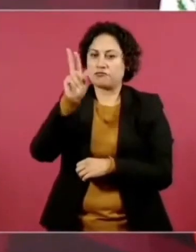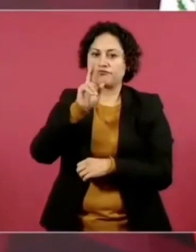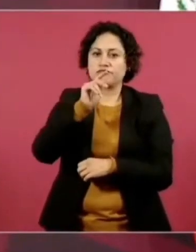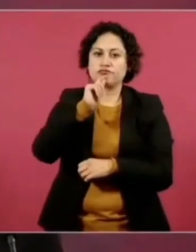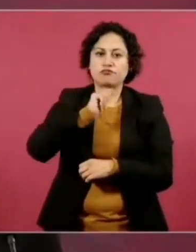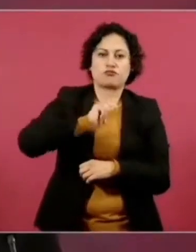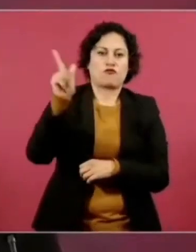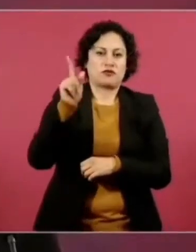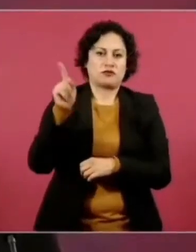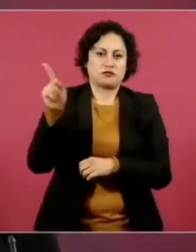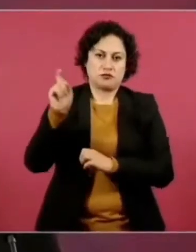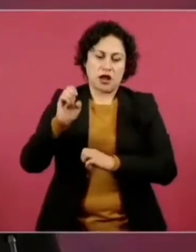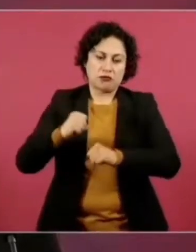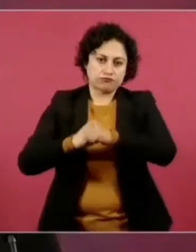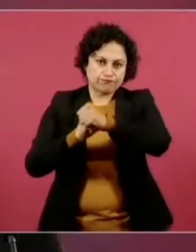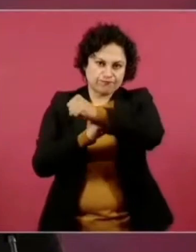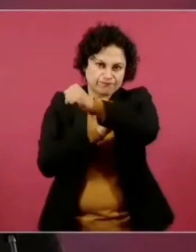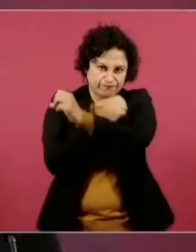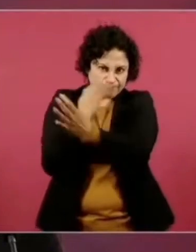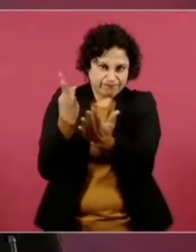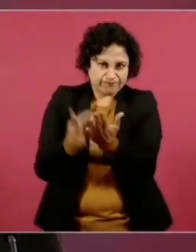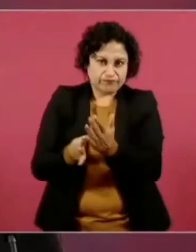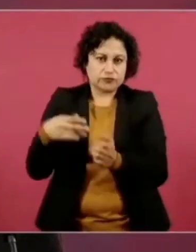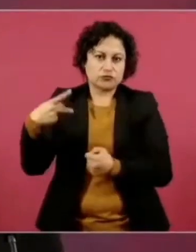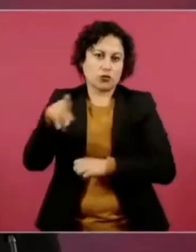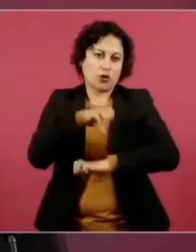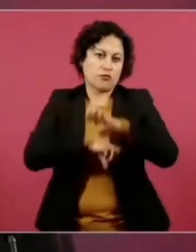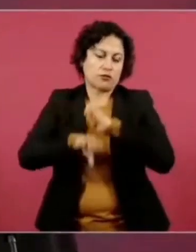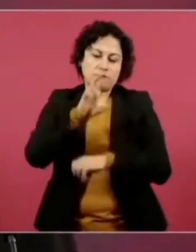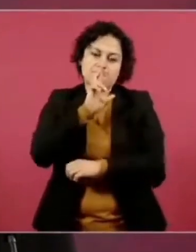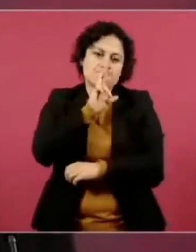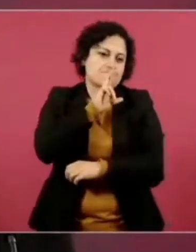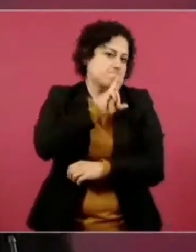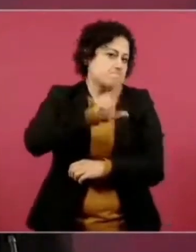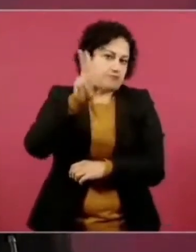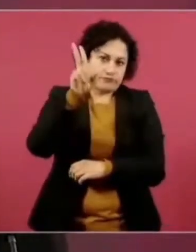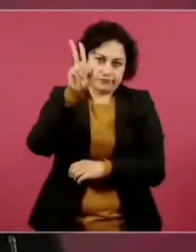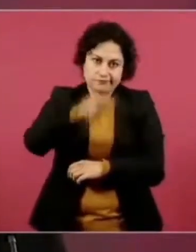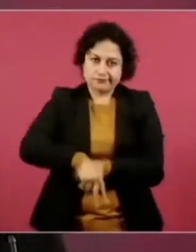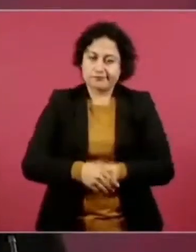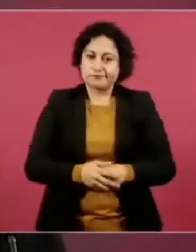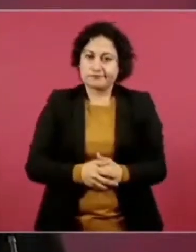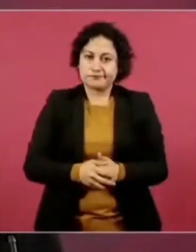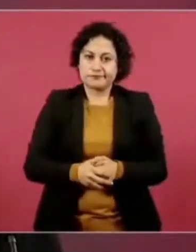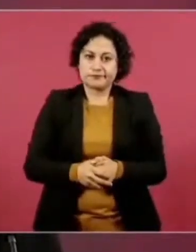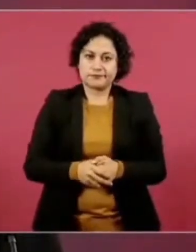acero, de los mejores. Y hay que